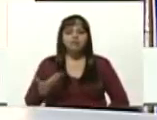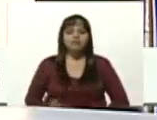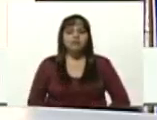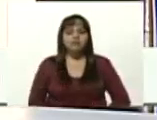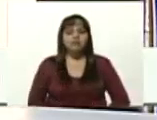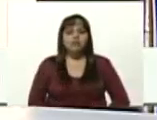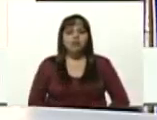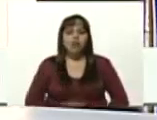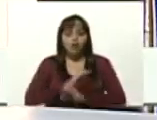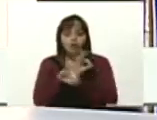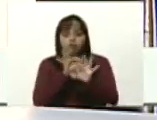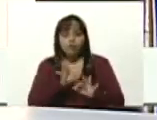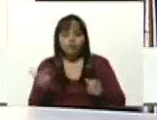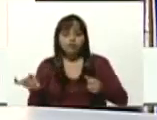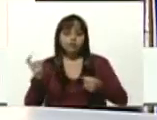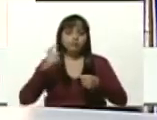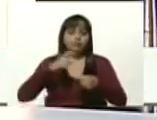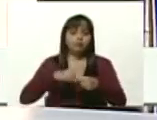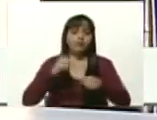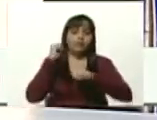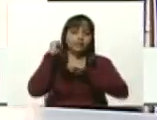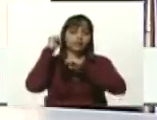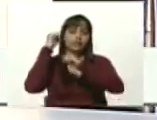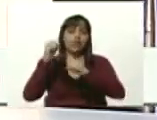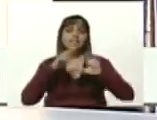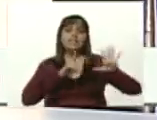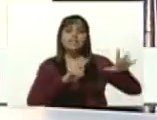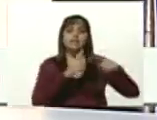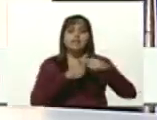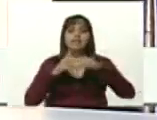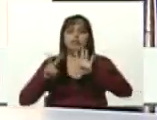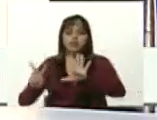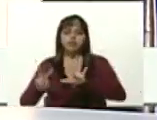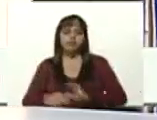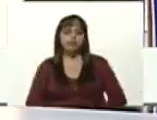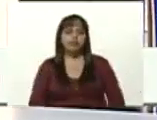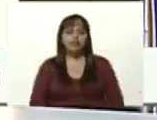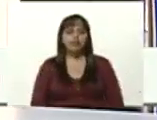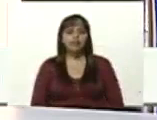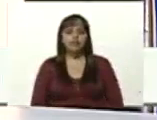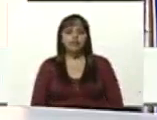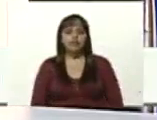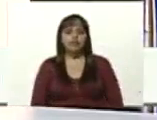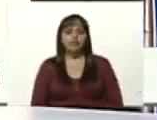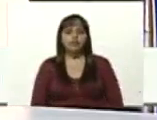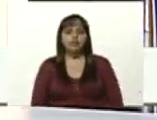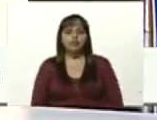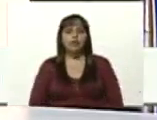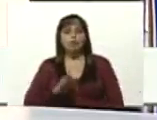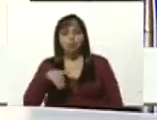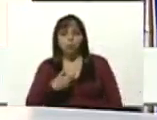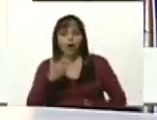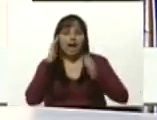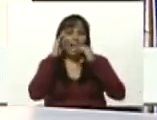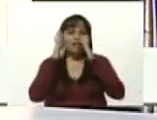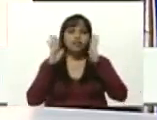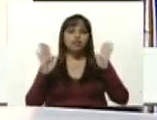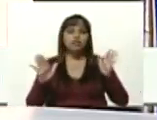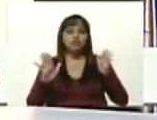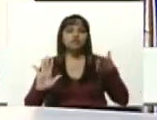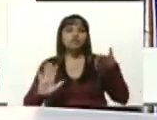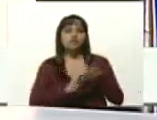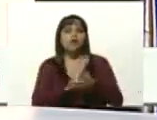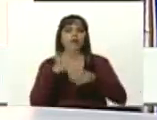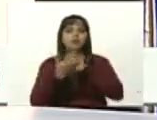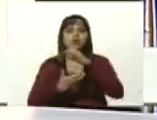método inclusive victorioso del siete más siete presidente para atender la pandemia